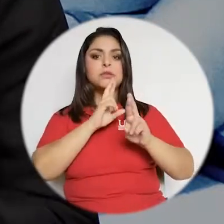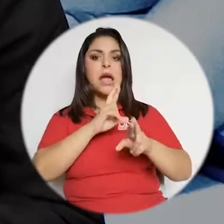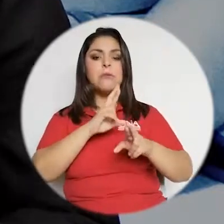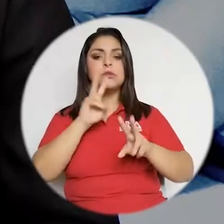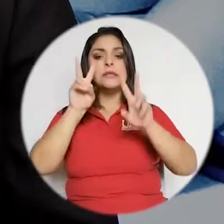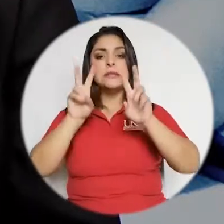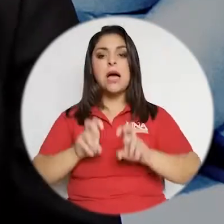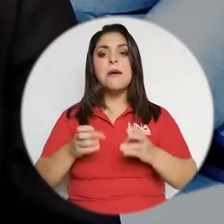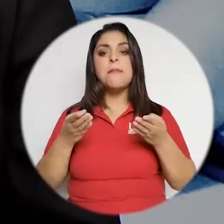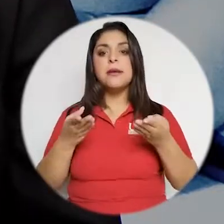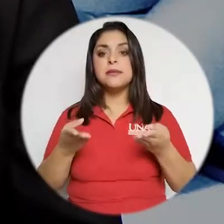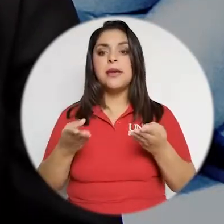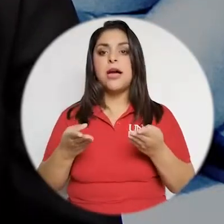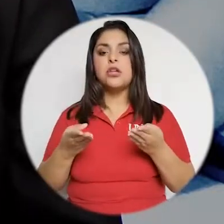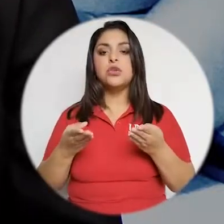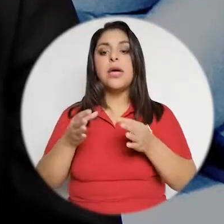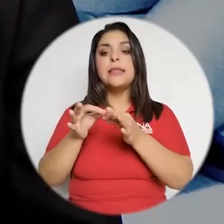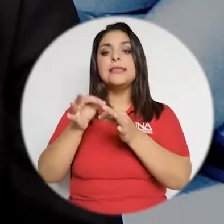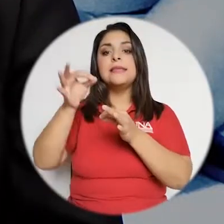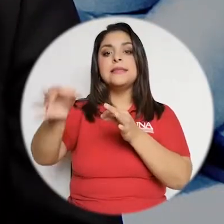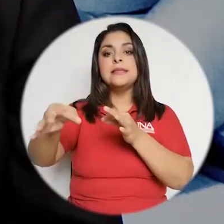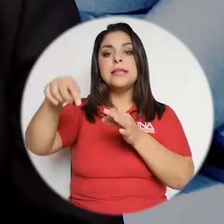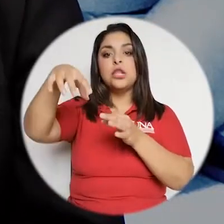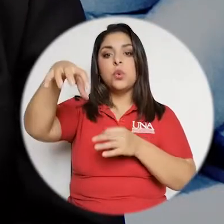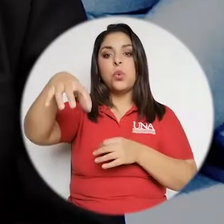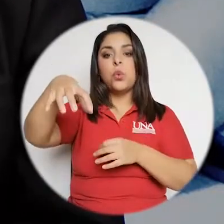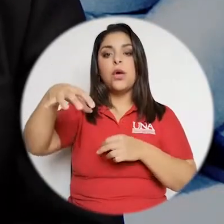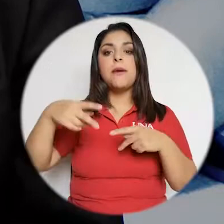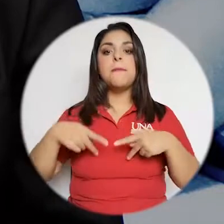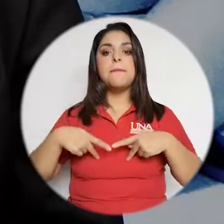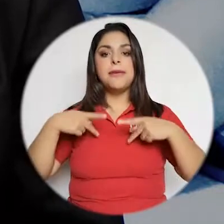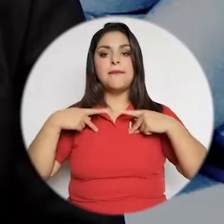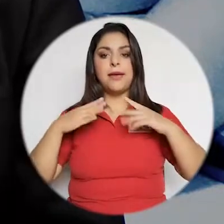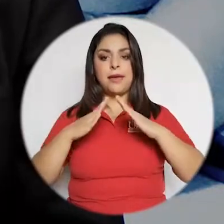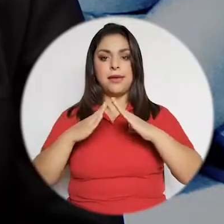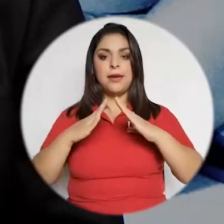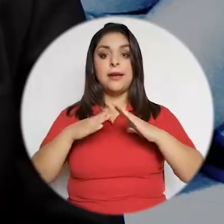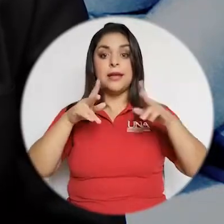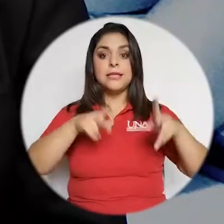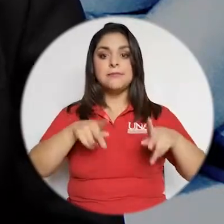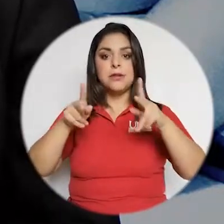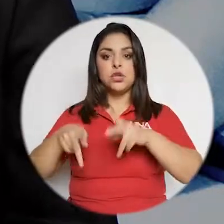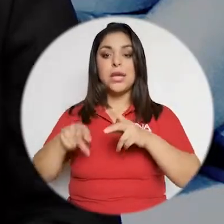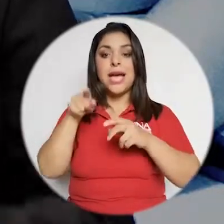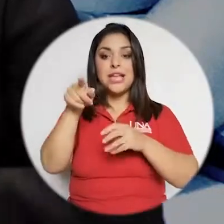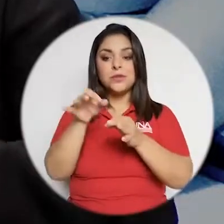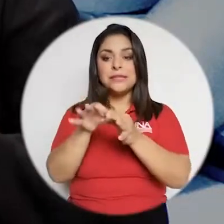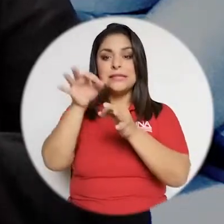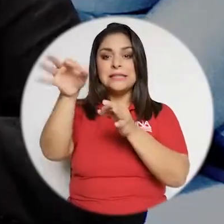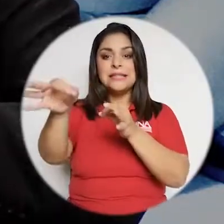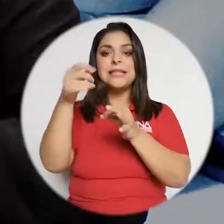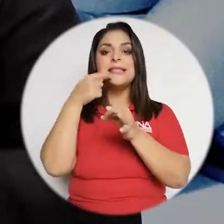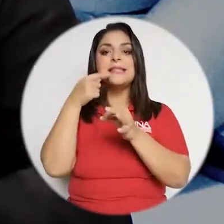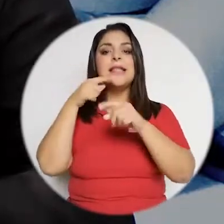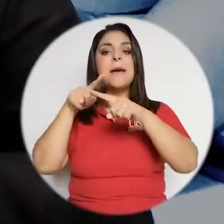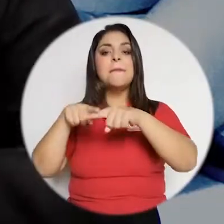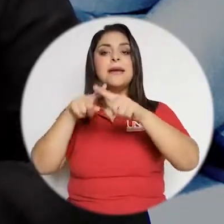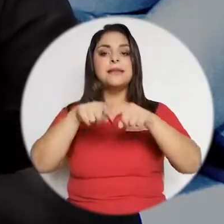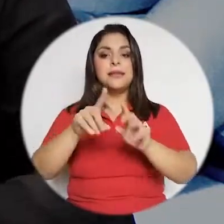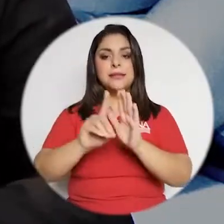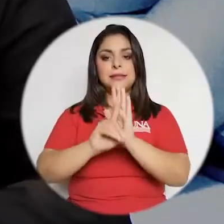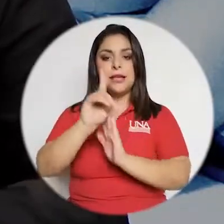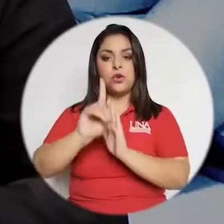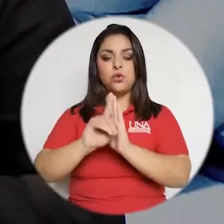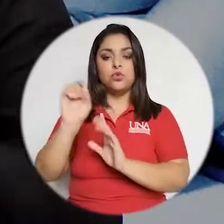los resultados de las pruebas de bachillerato al distrito en el que viven las personas. Y estos distritos